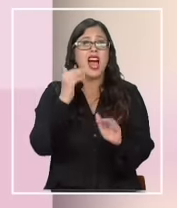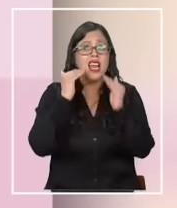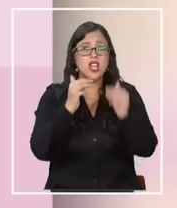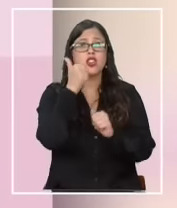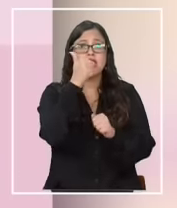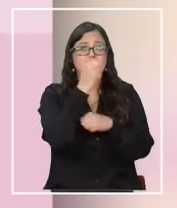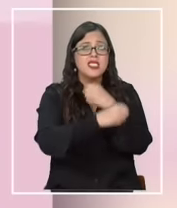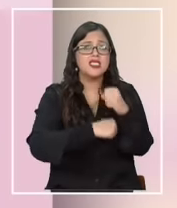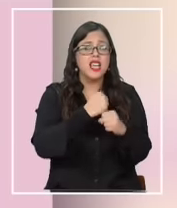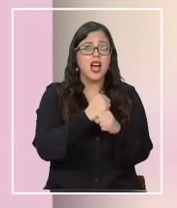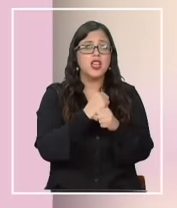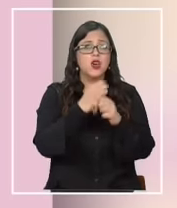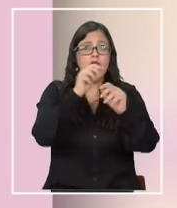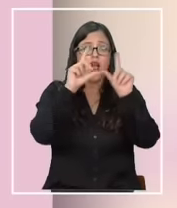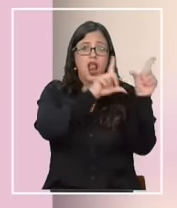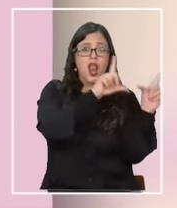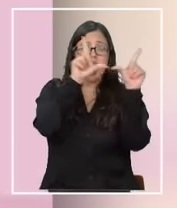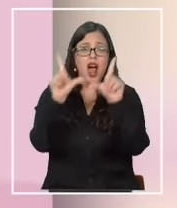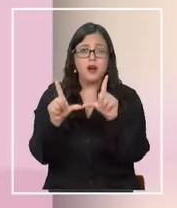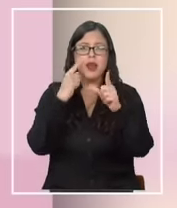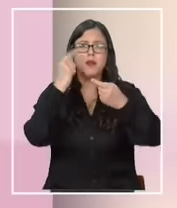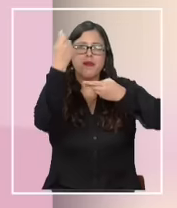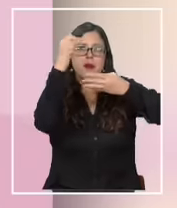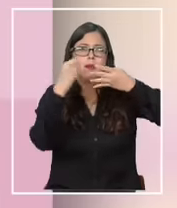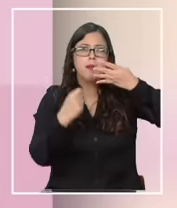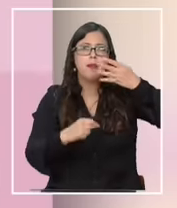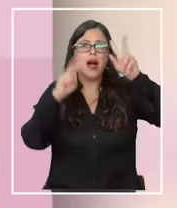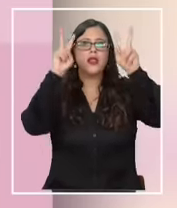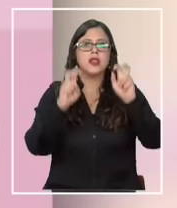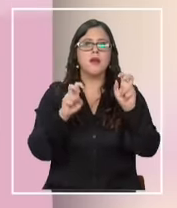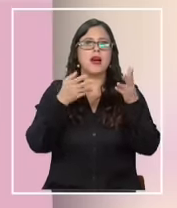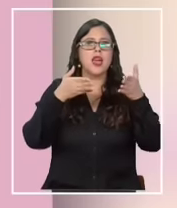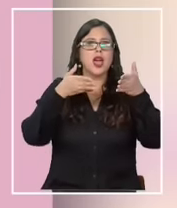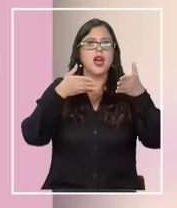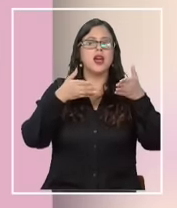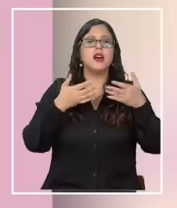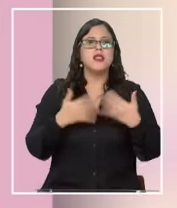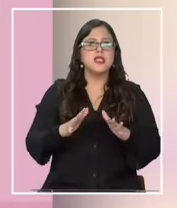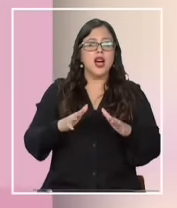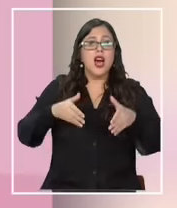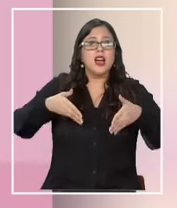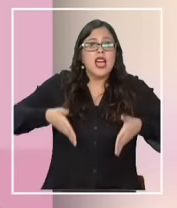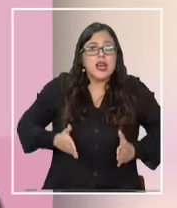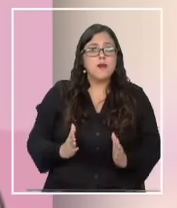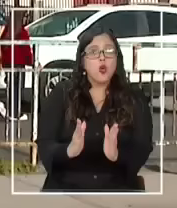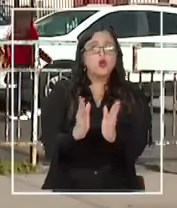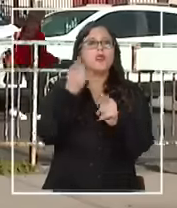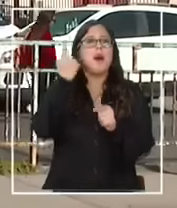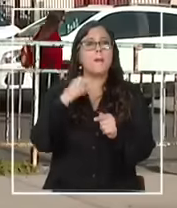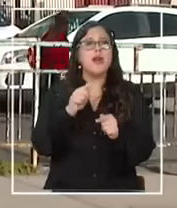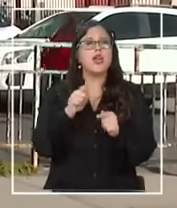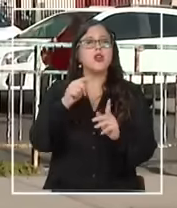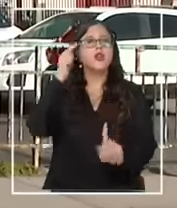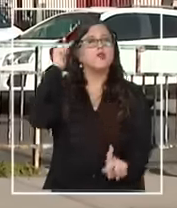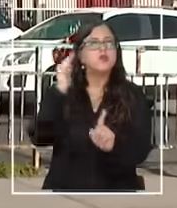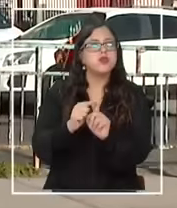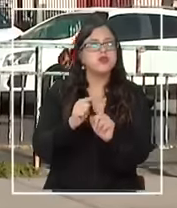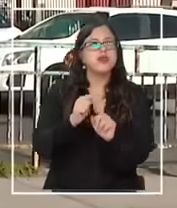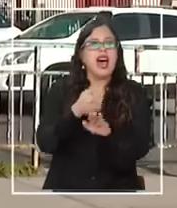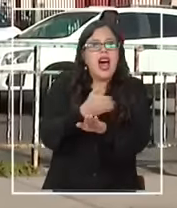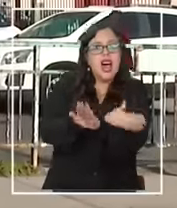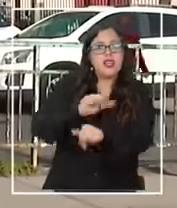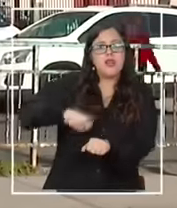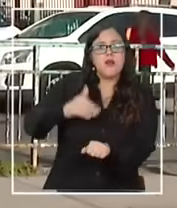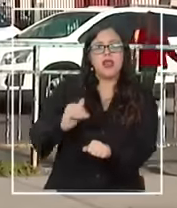años láminas que se utilizan para la evaluación reproductiva pero dirigida a preadolescentes el abuso sexual se puede